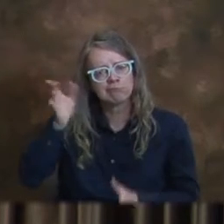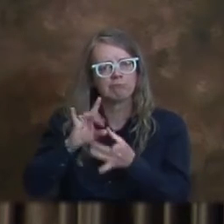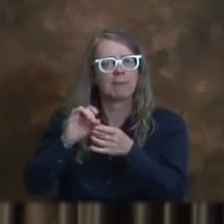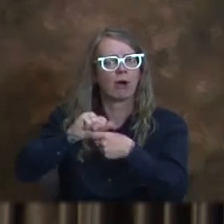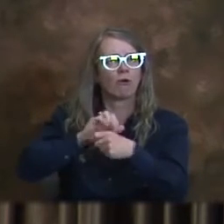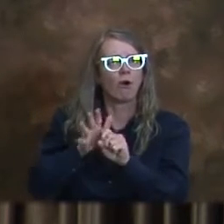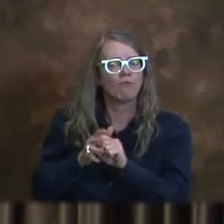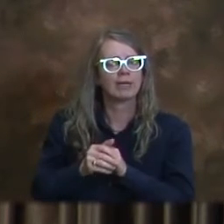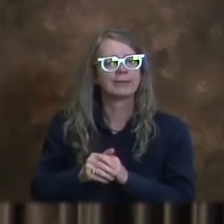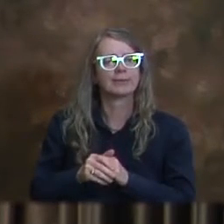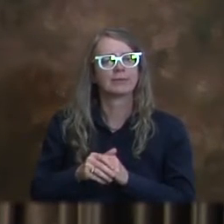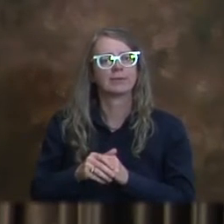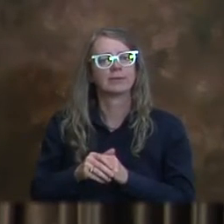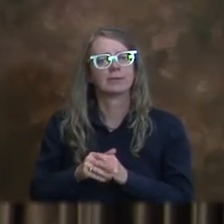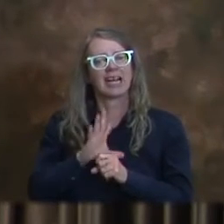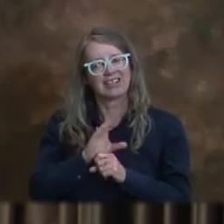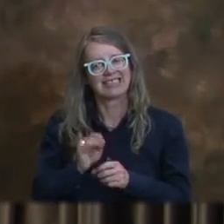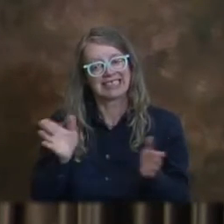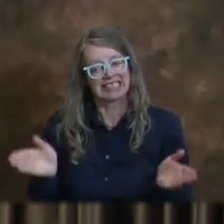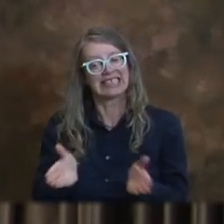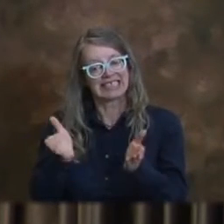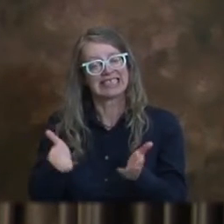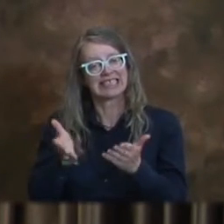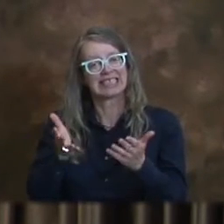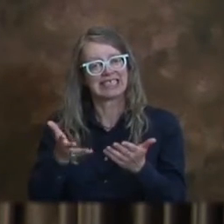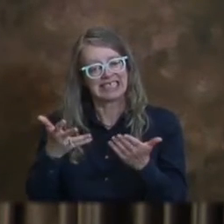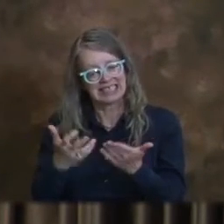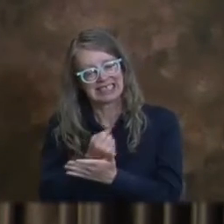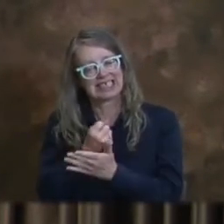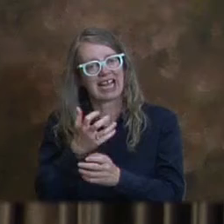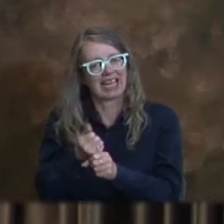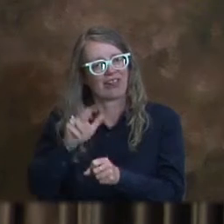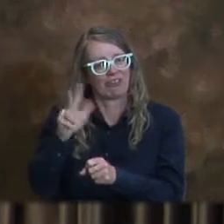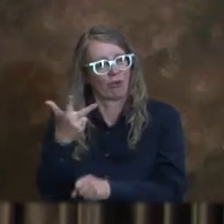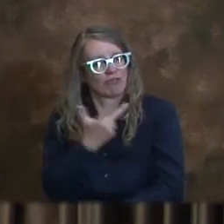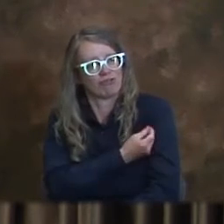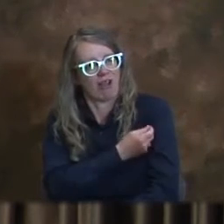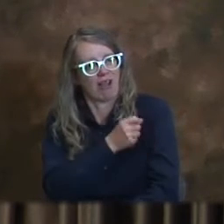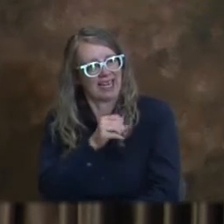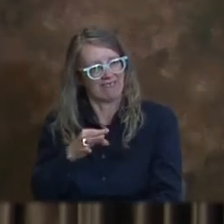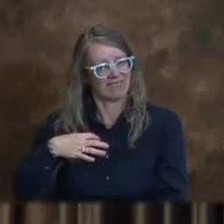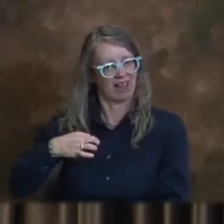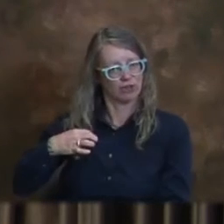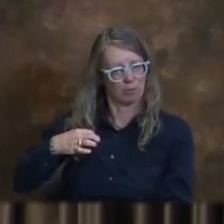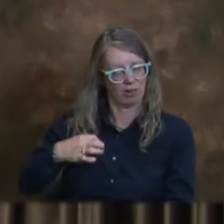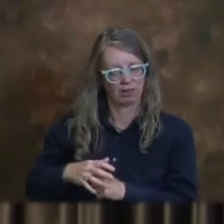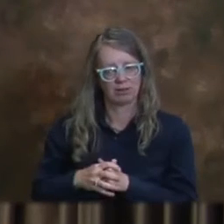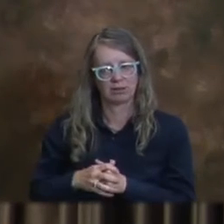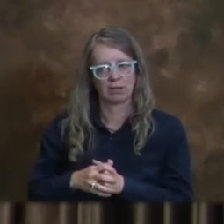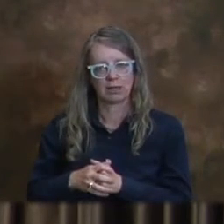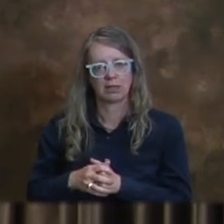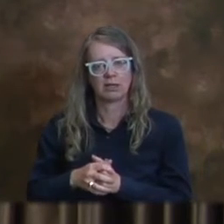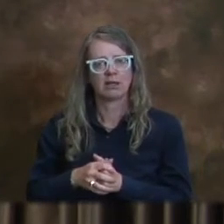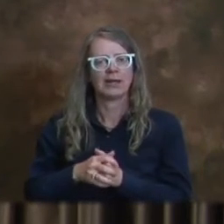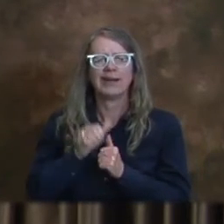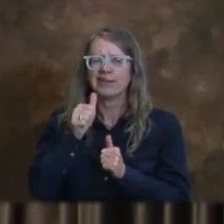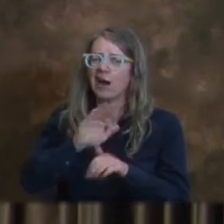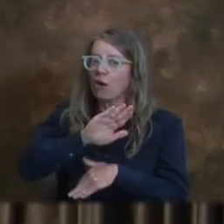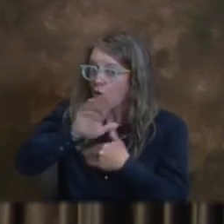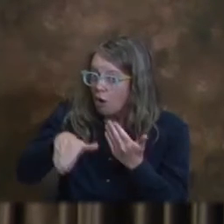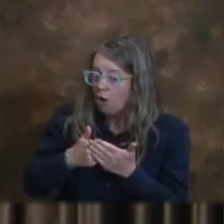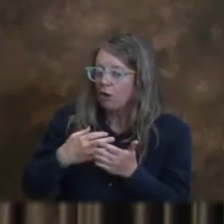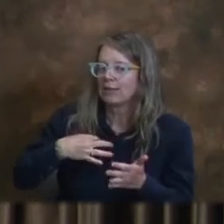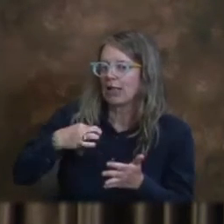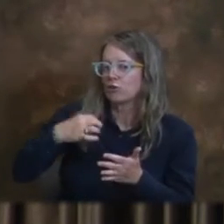hablando acerca de que si somos elegibles para tener la tercera vacuna, pues es momento de ponerla. No todo el mundo es